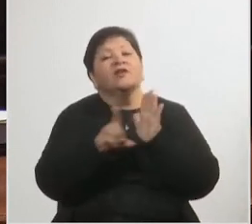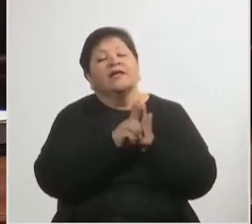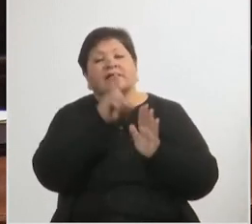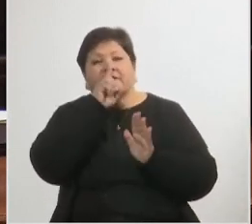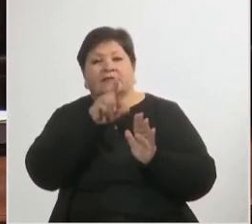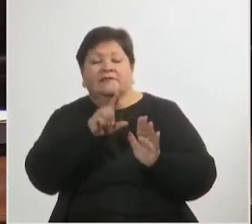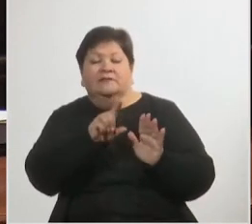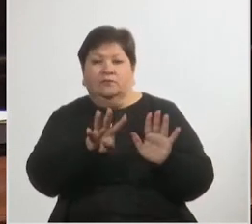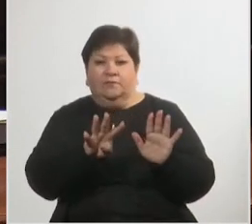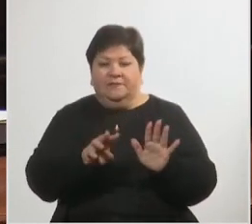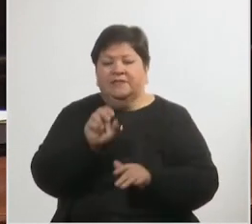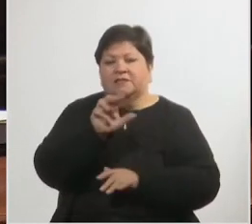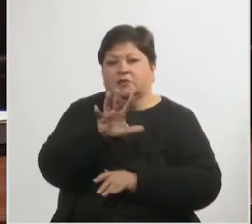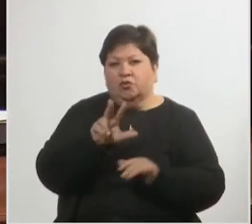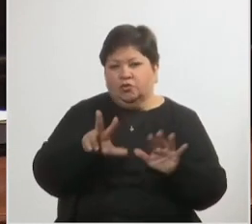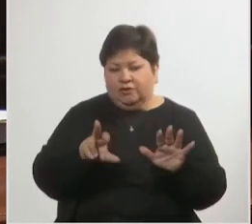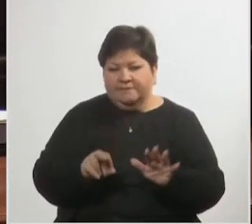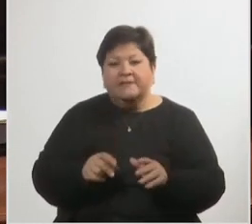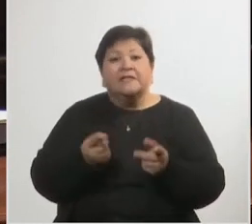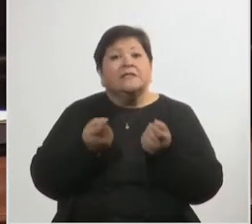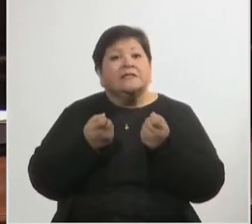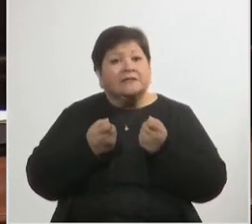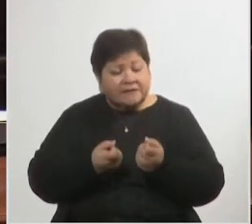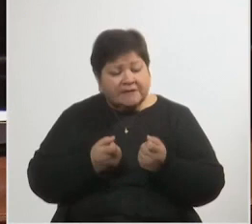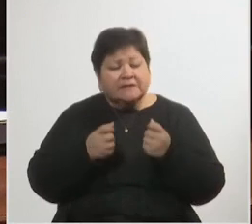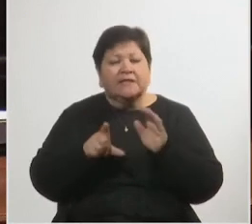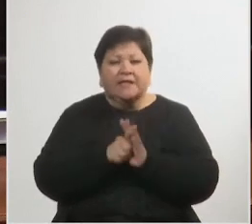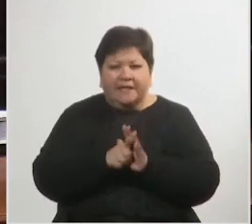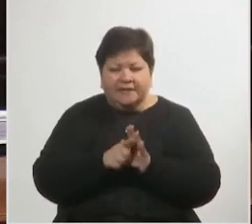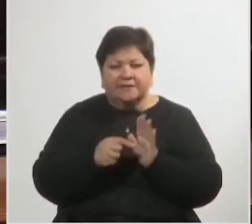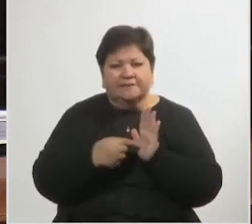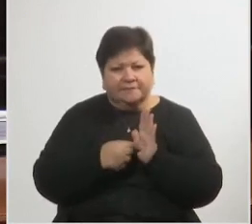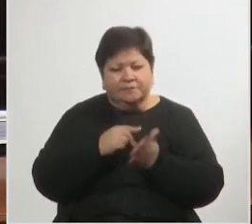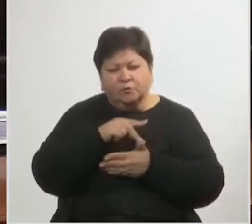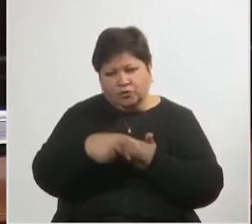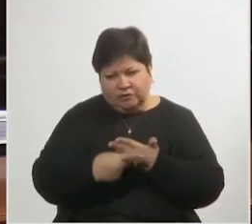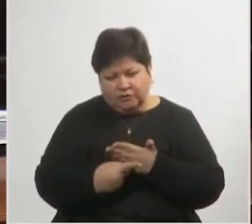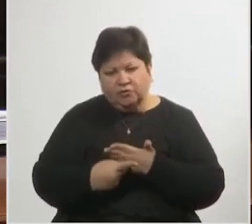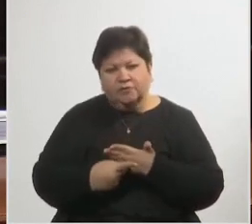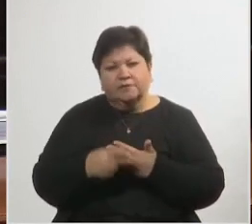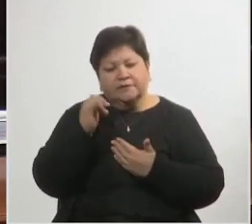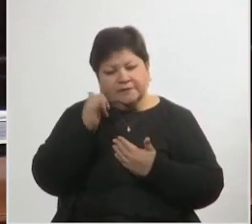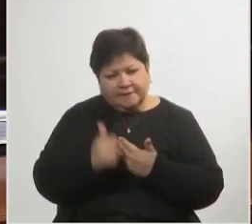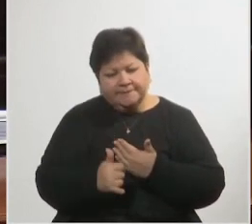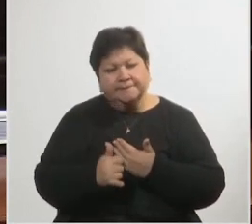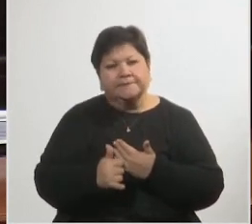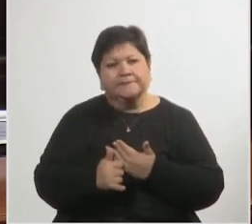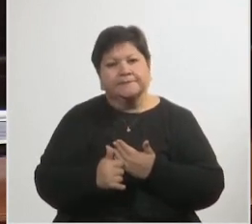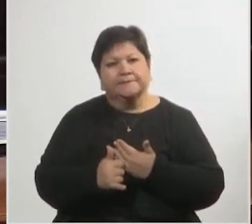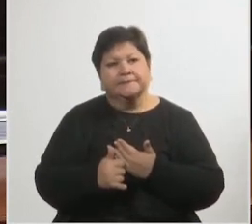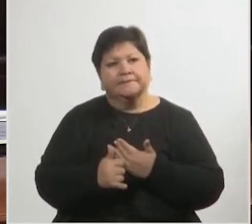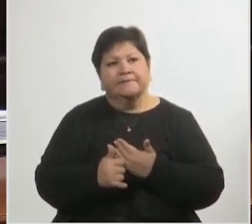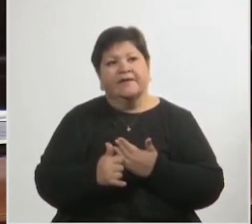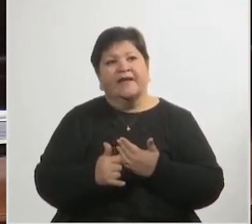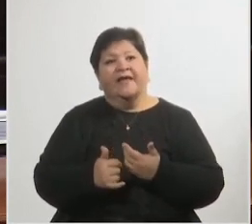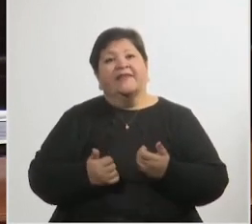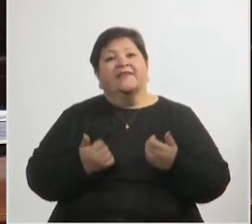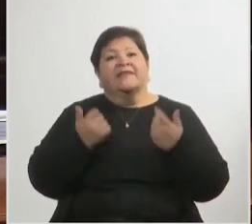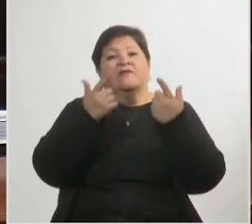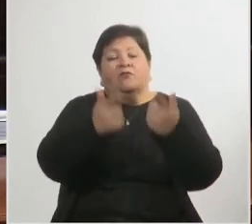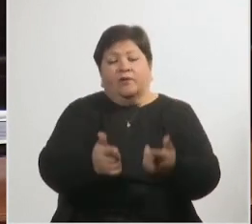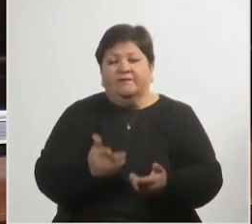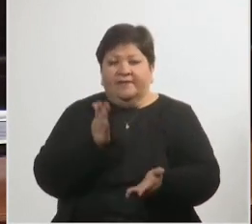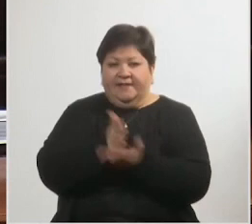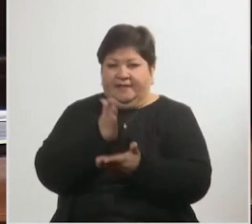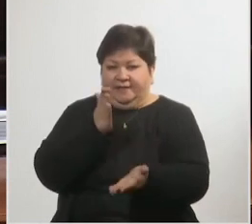es una ley que en definitiva es necesaria, es una ley que en definitiva le devuelve los derechos